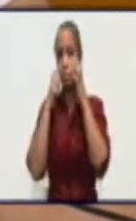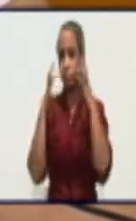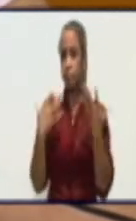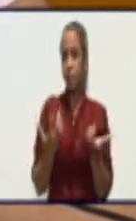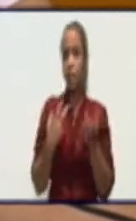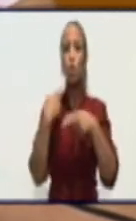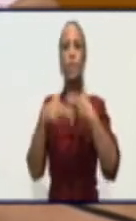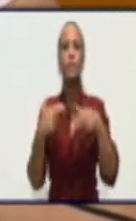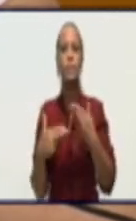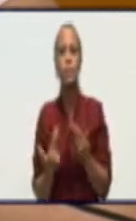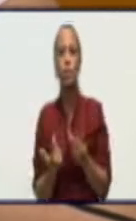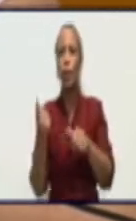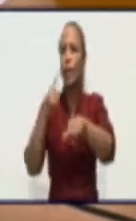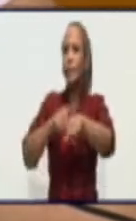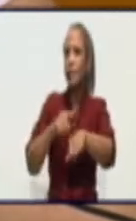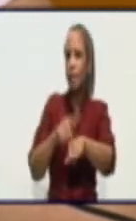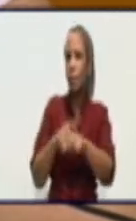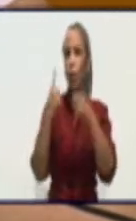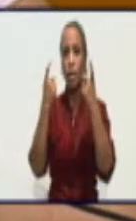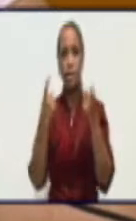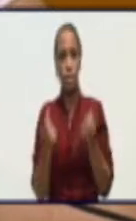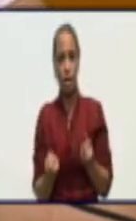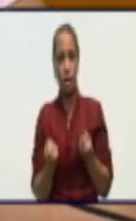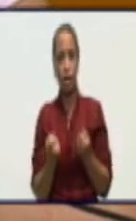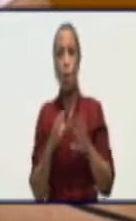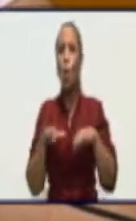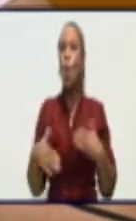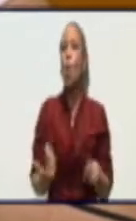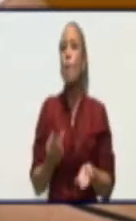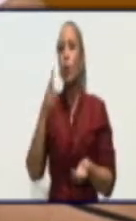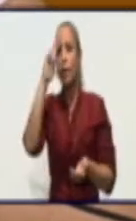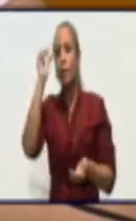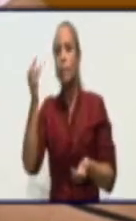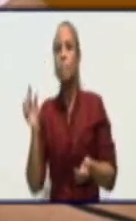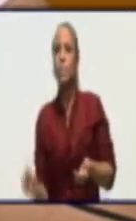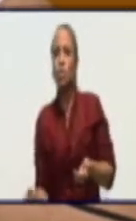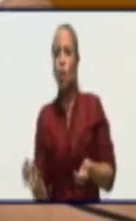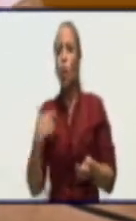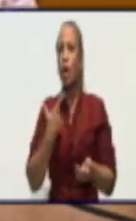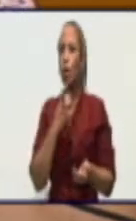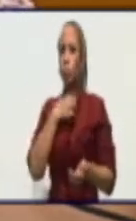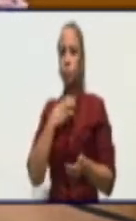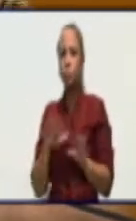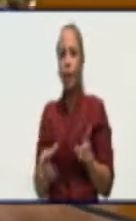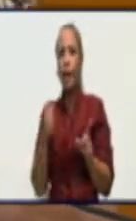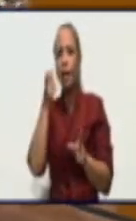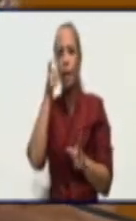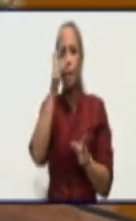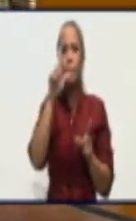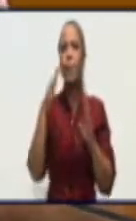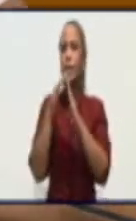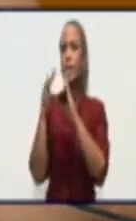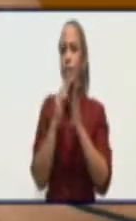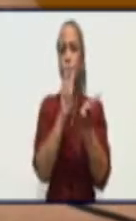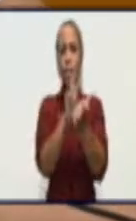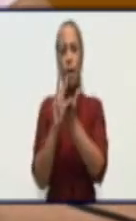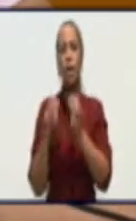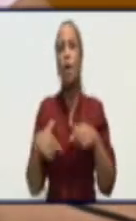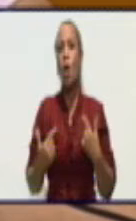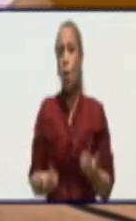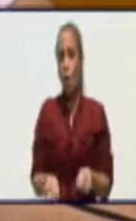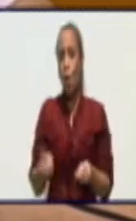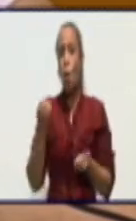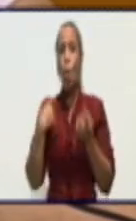tiempo necesario. Ya sea porque el paciente no sale en la pesquisa, porque oculta síntomas o por algunos otros motivos que siempre van a depender